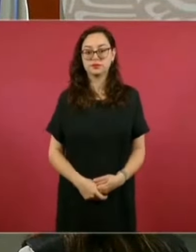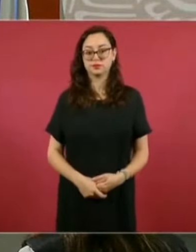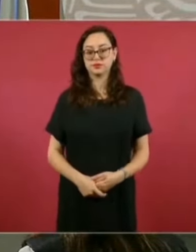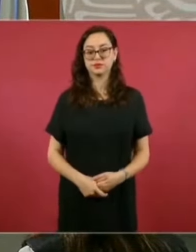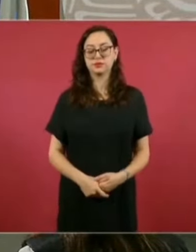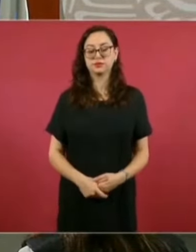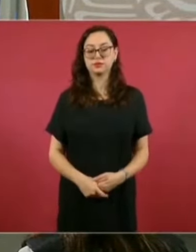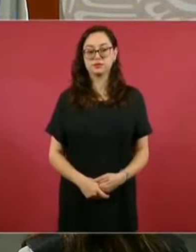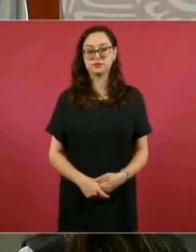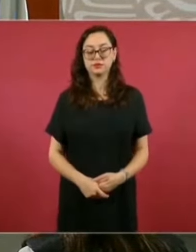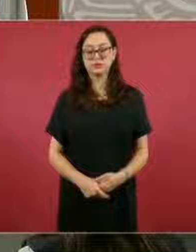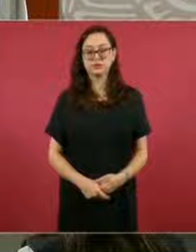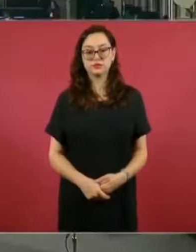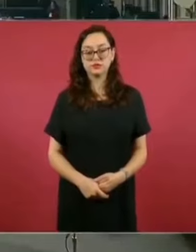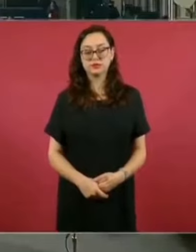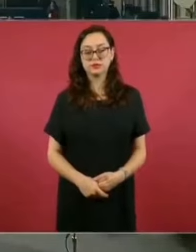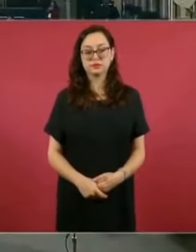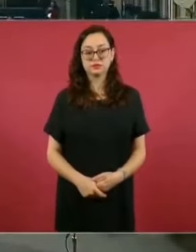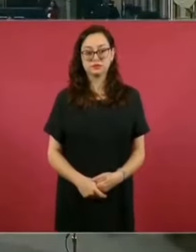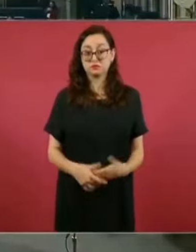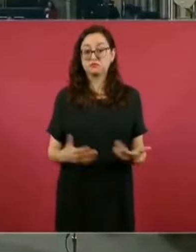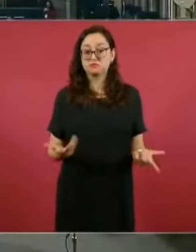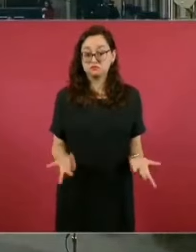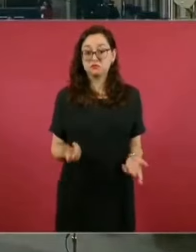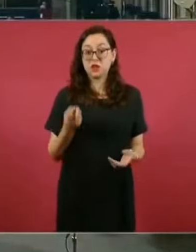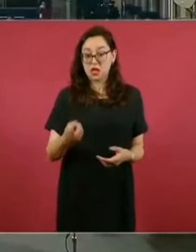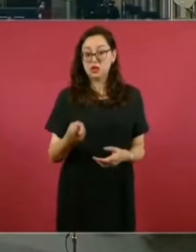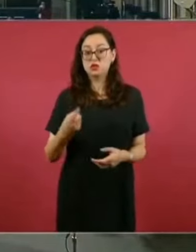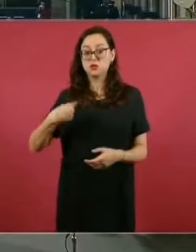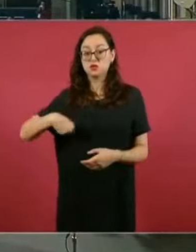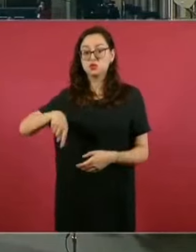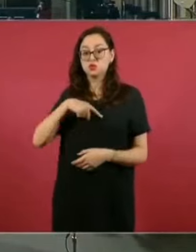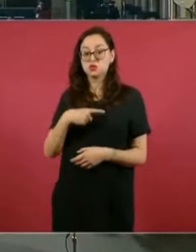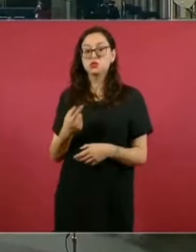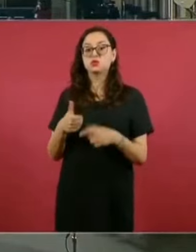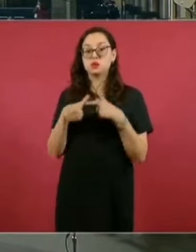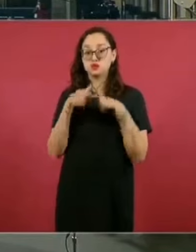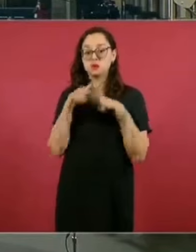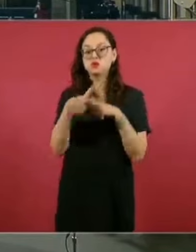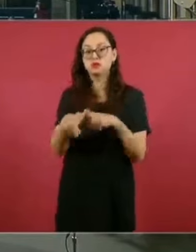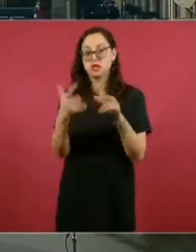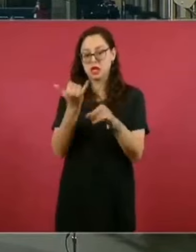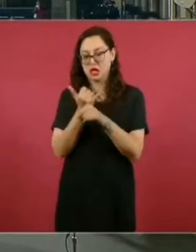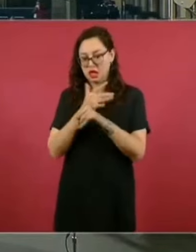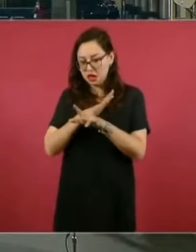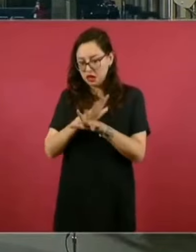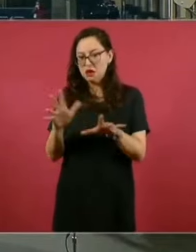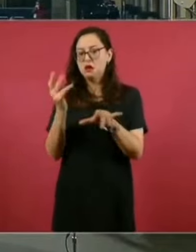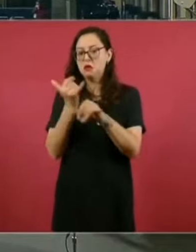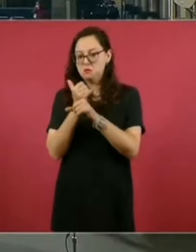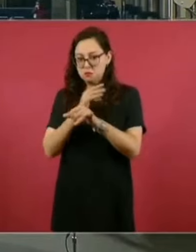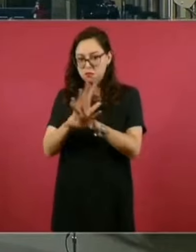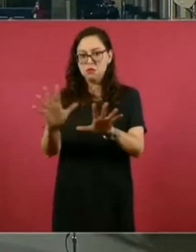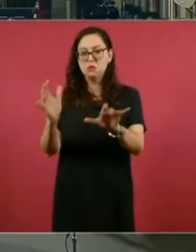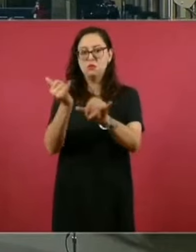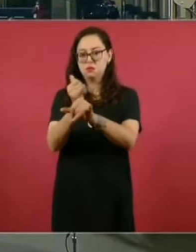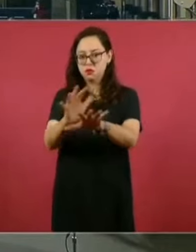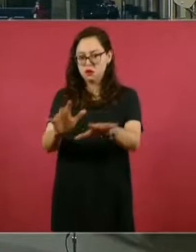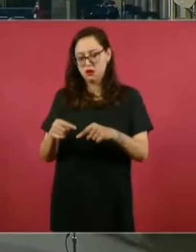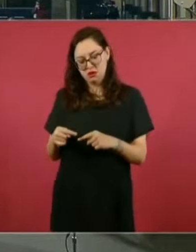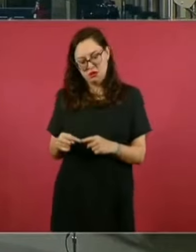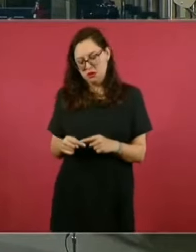Bueno, vamos a estar informando todavía antes de irnos,